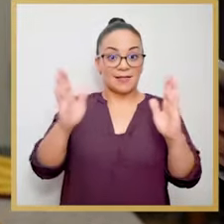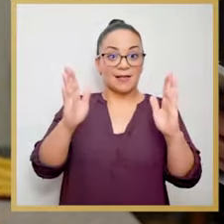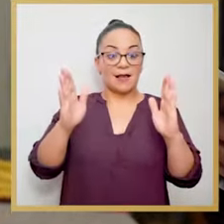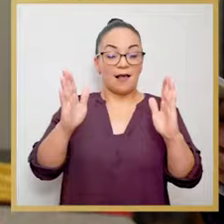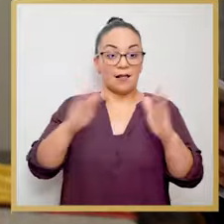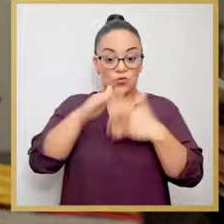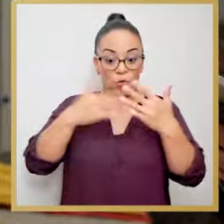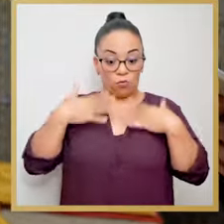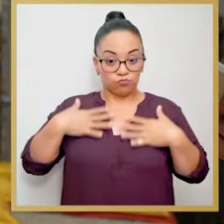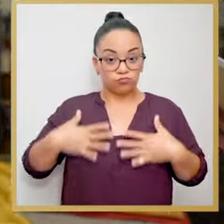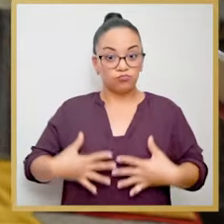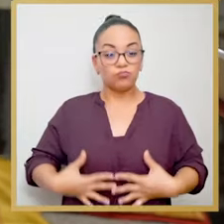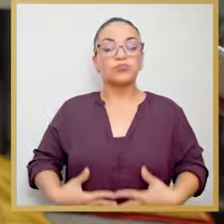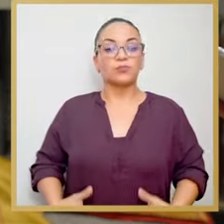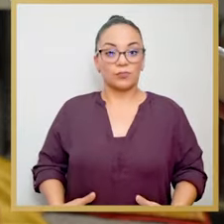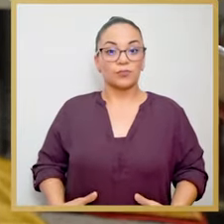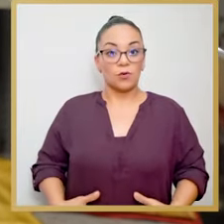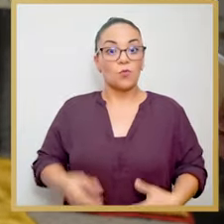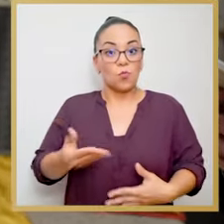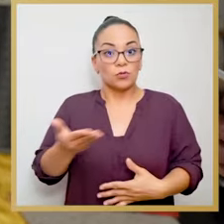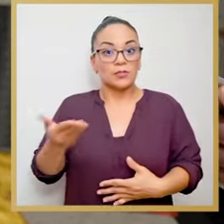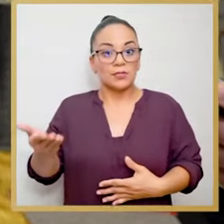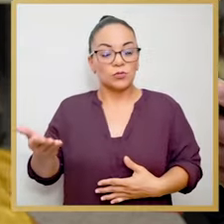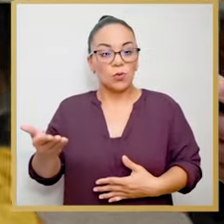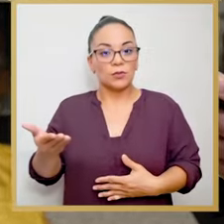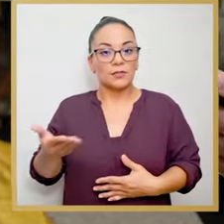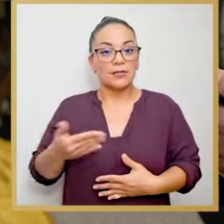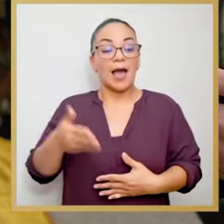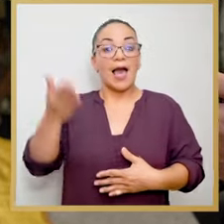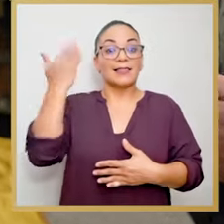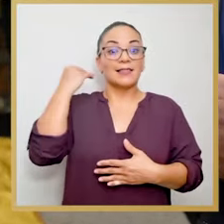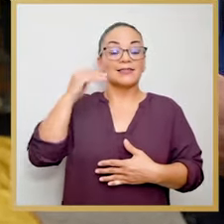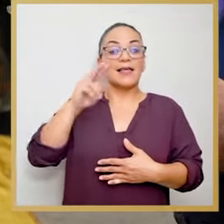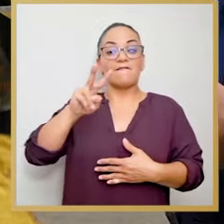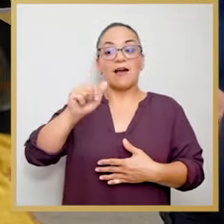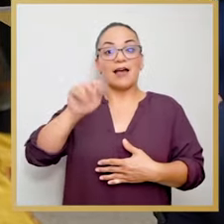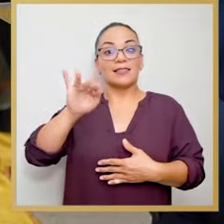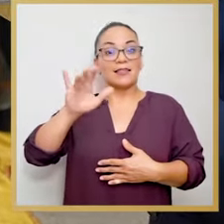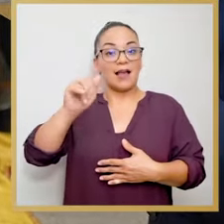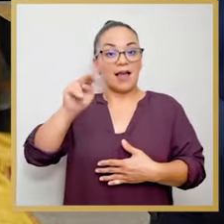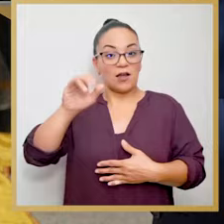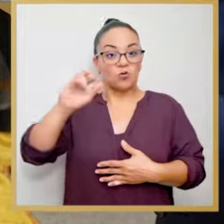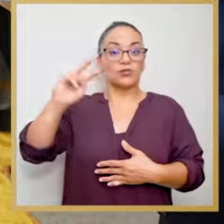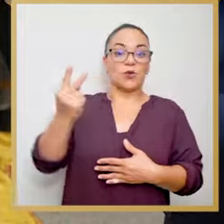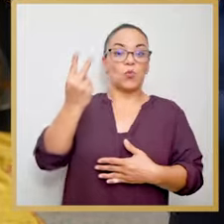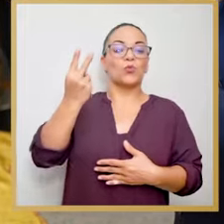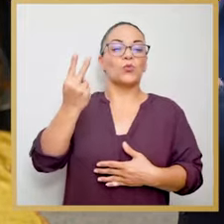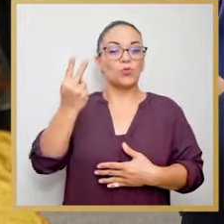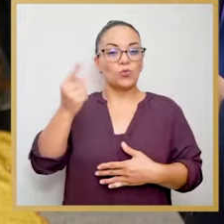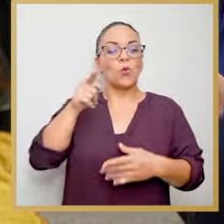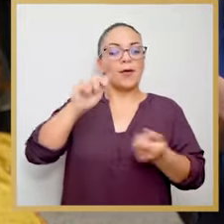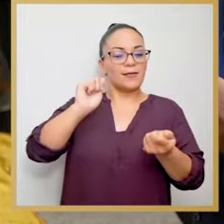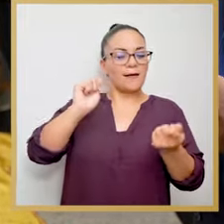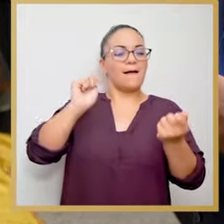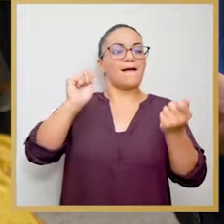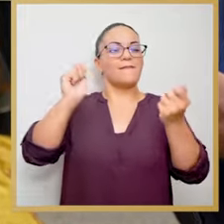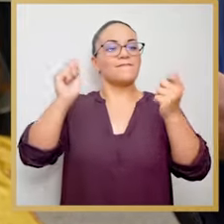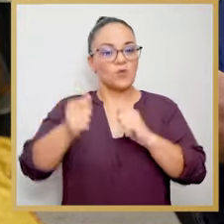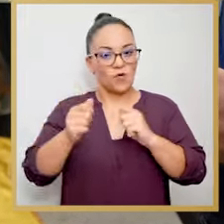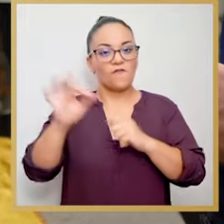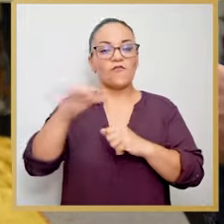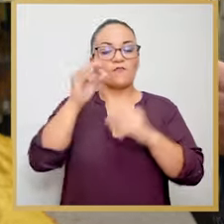general del conjunto, muchas cosas son antes de vaticarnos el punto, ¿verdad? Cuando cambió mucho la forma de dar